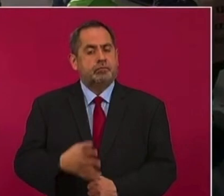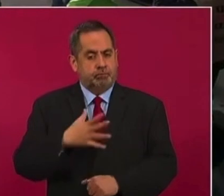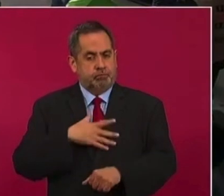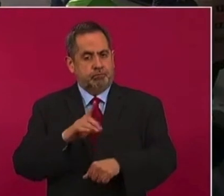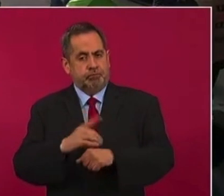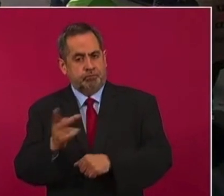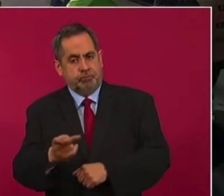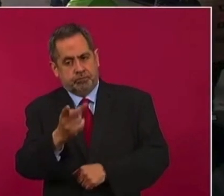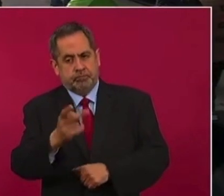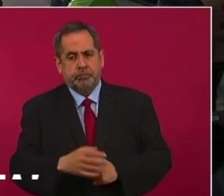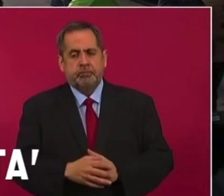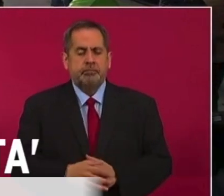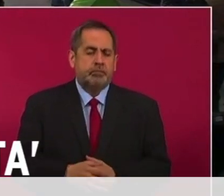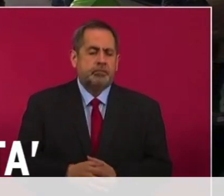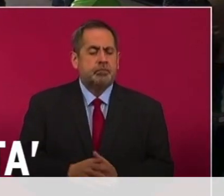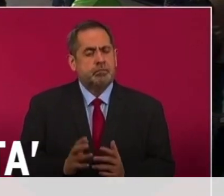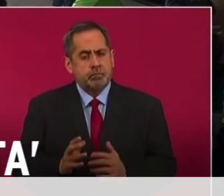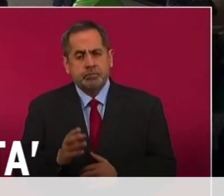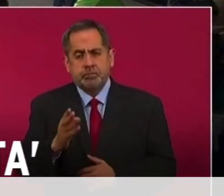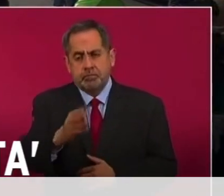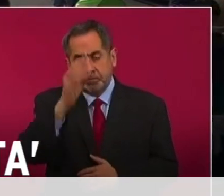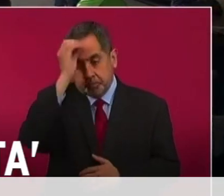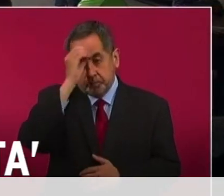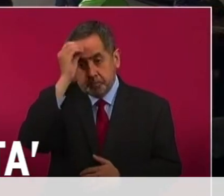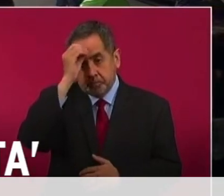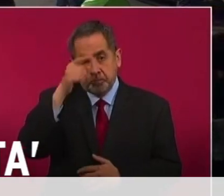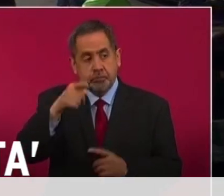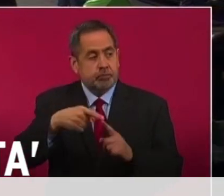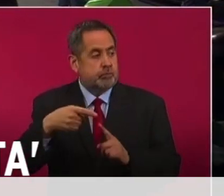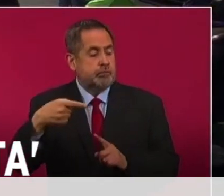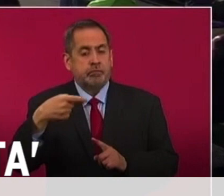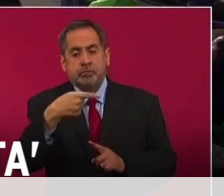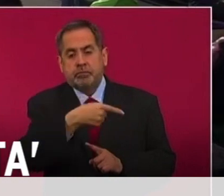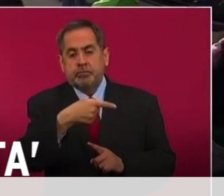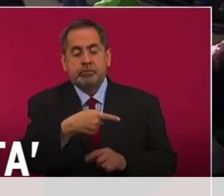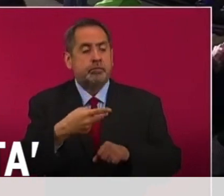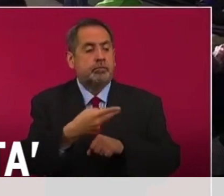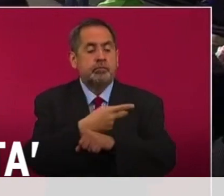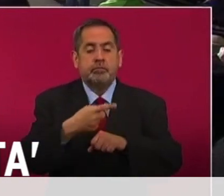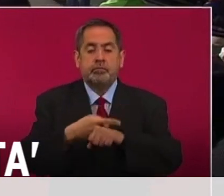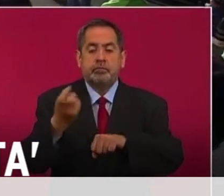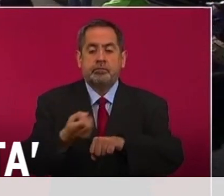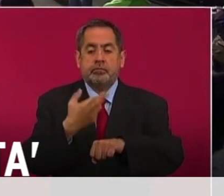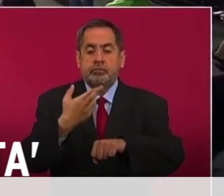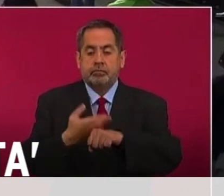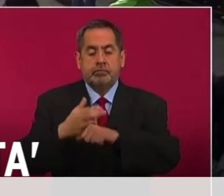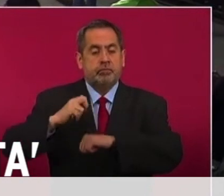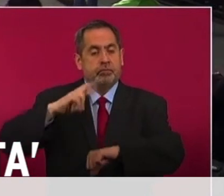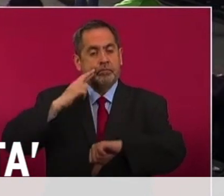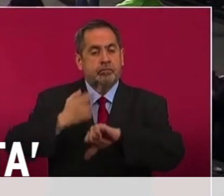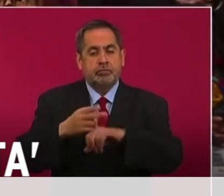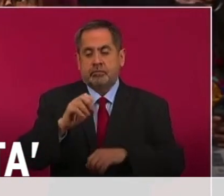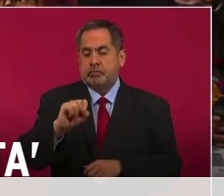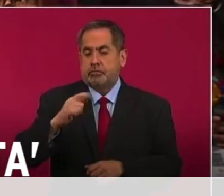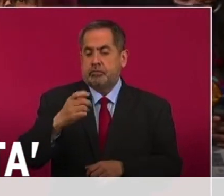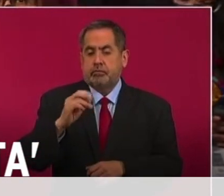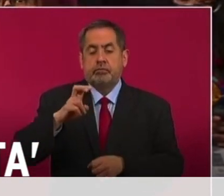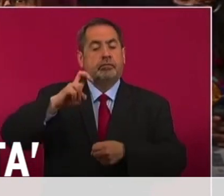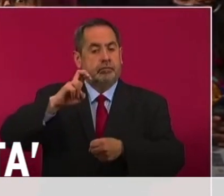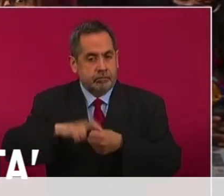Quisiera preguntarle alguna opinión sobre las declaraciones del secretario de Estado de Estados Unidos, Anthony Blinken,